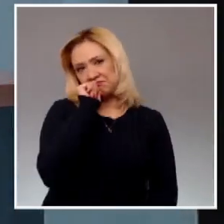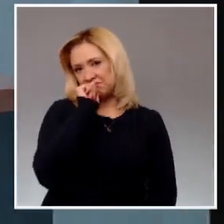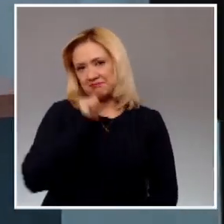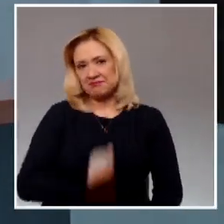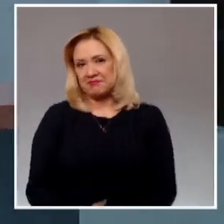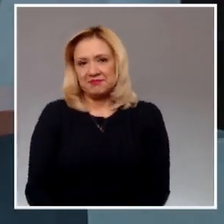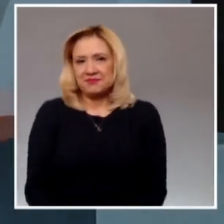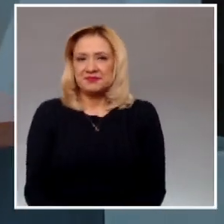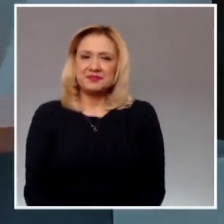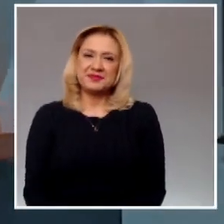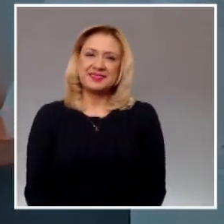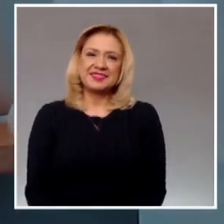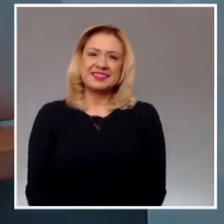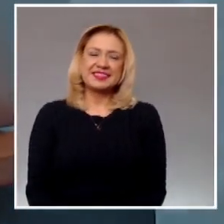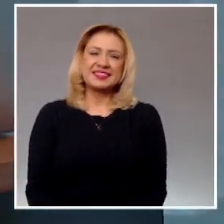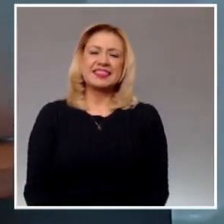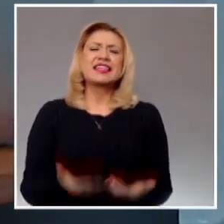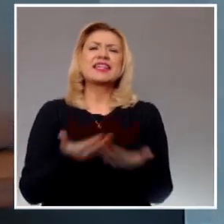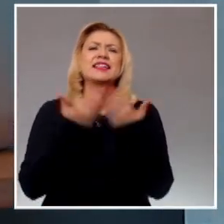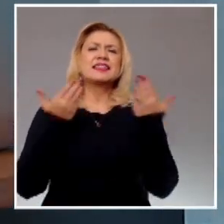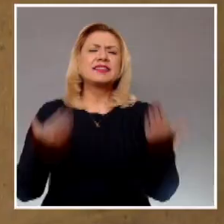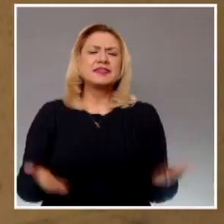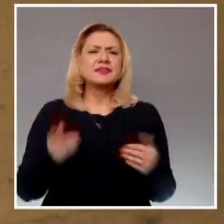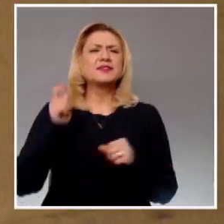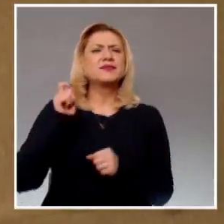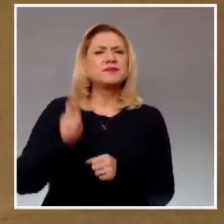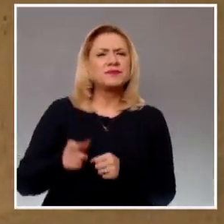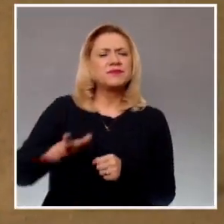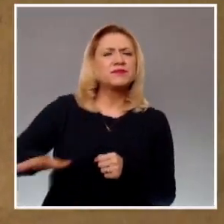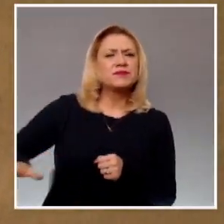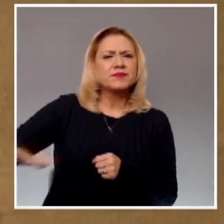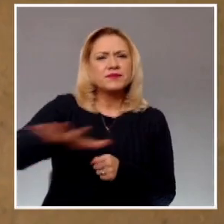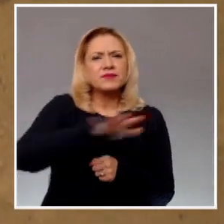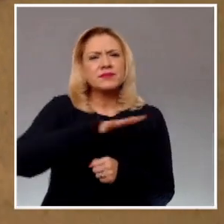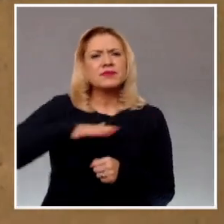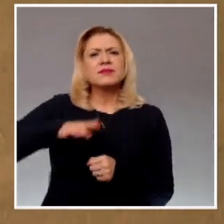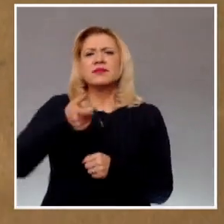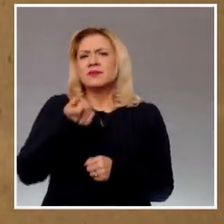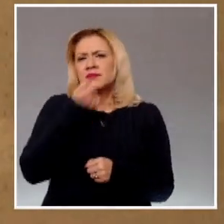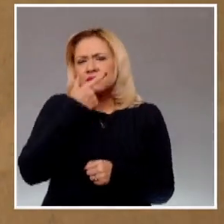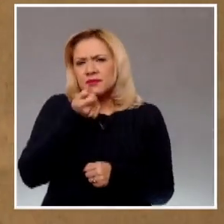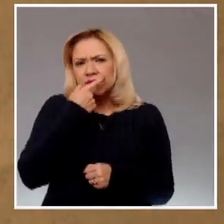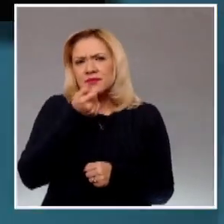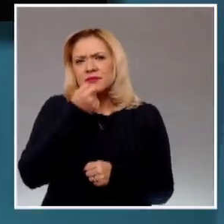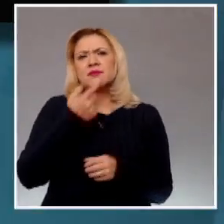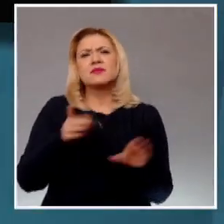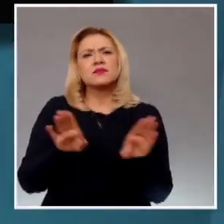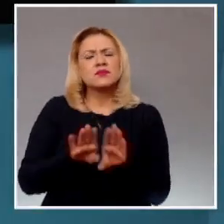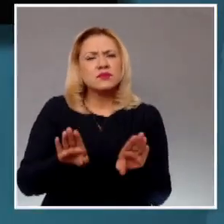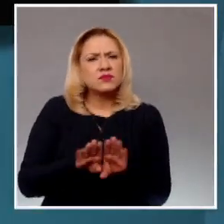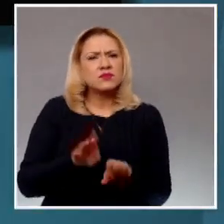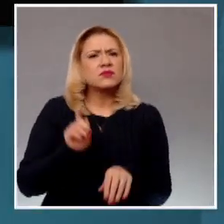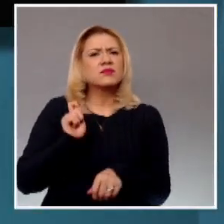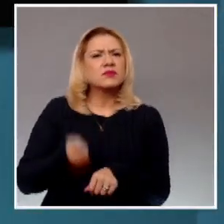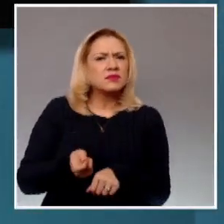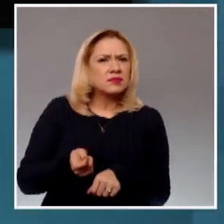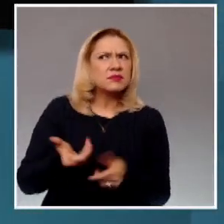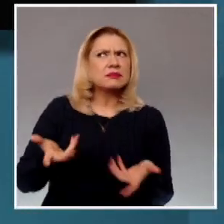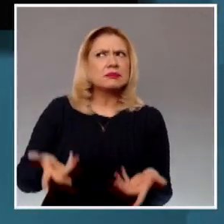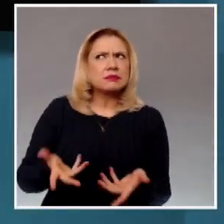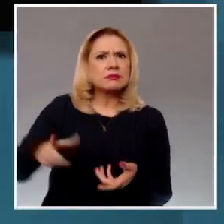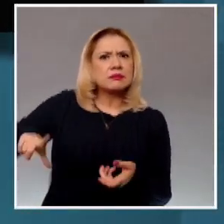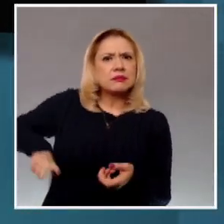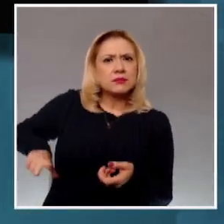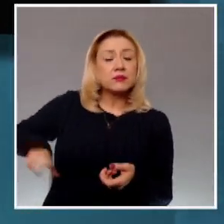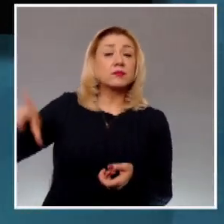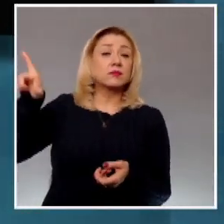Ante enfermedades que implican el suministro de medicamentos de forma periódica, el Estado tiene el deber de garantizar este